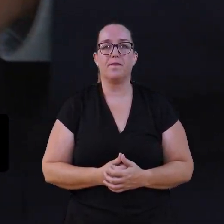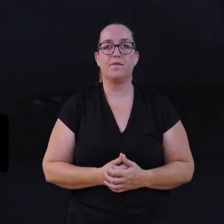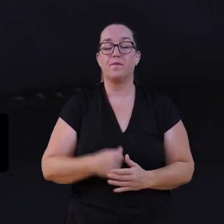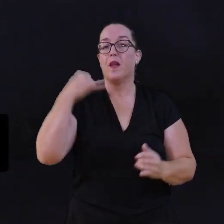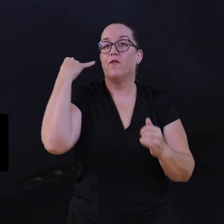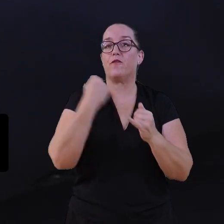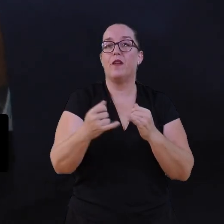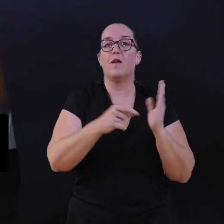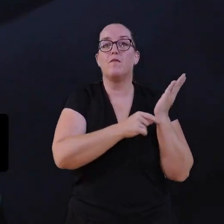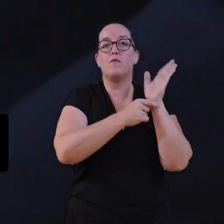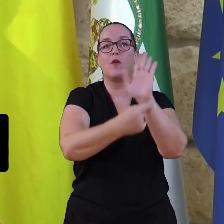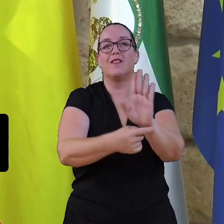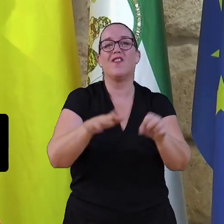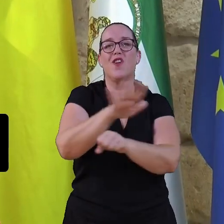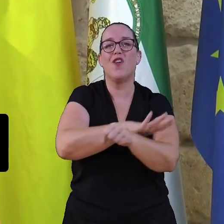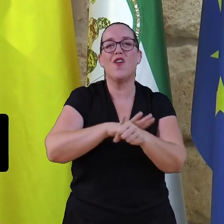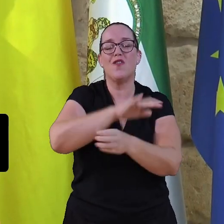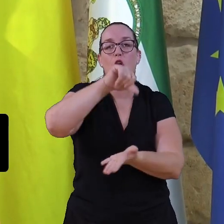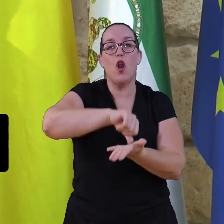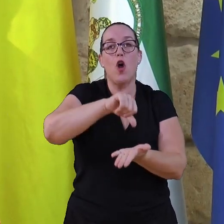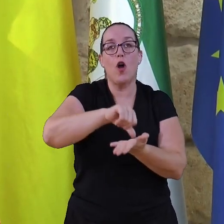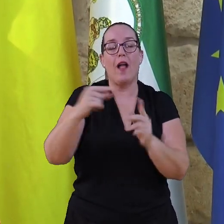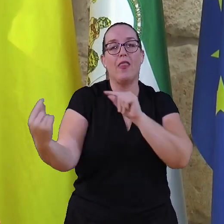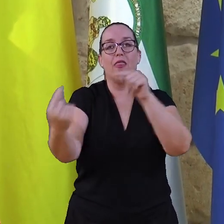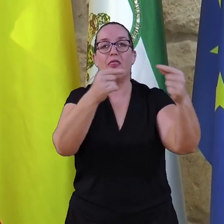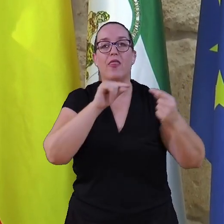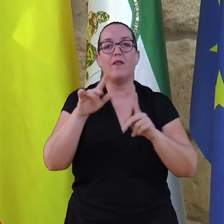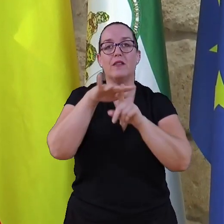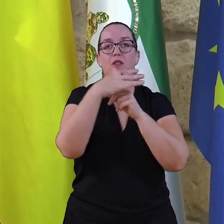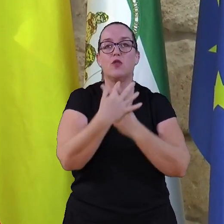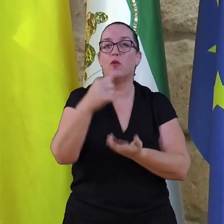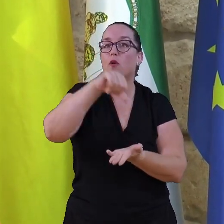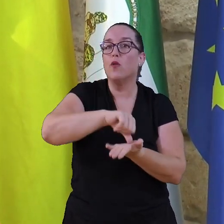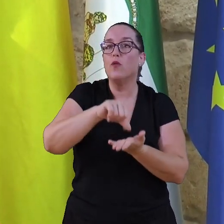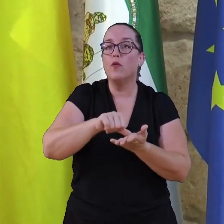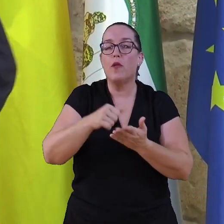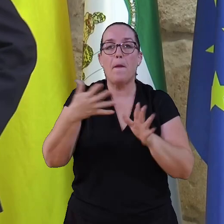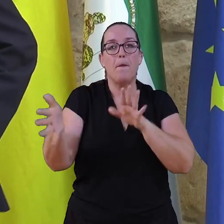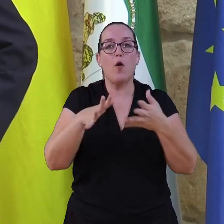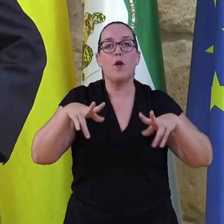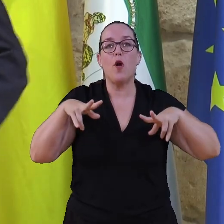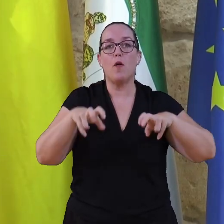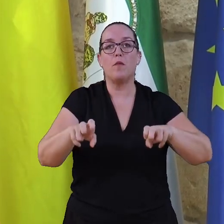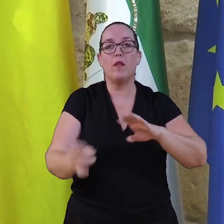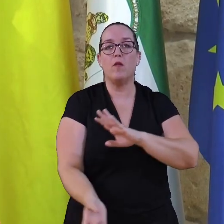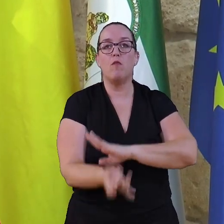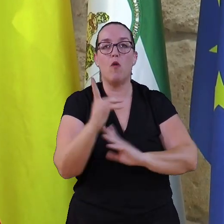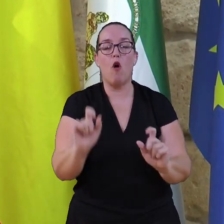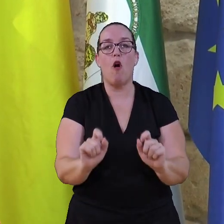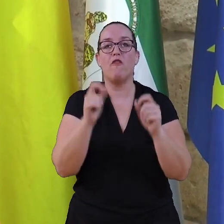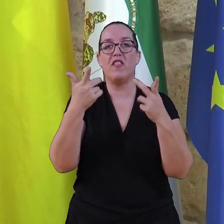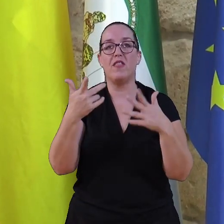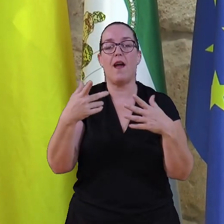Finalmente, el portavoz del gobierno local ha anunciado que el debate sobre el estado de la ciudad podría ser a principios del próximo mes de septiembre.